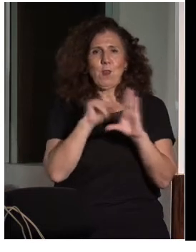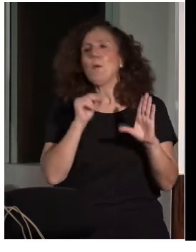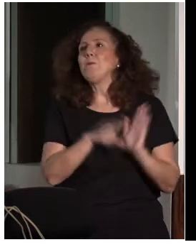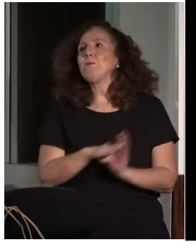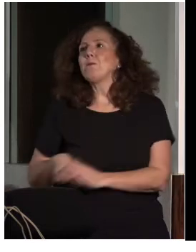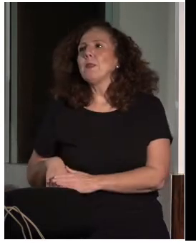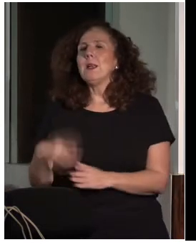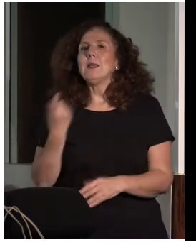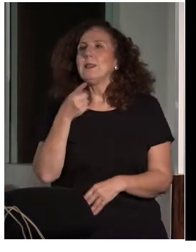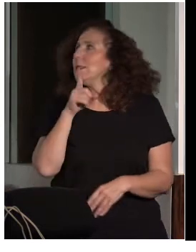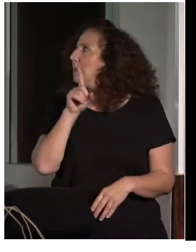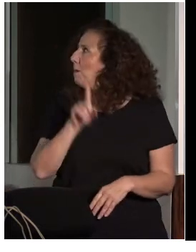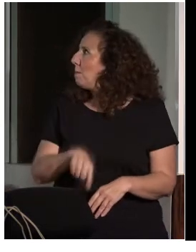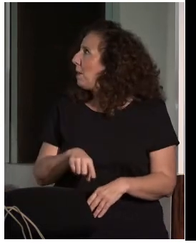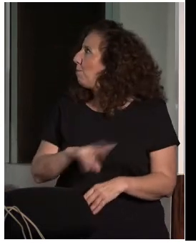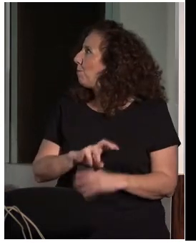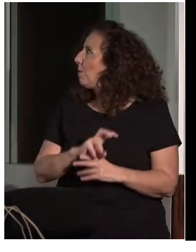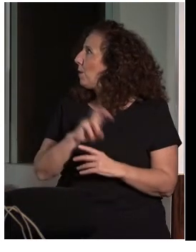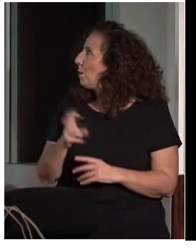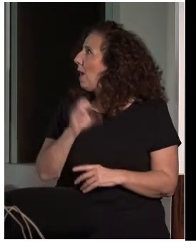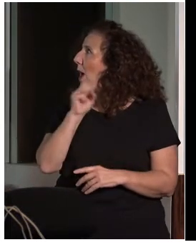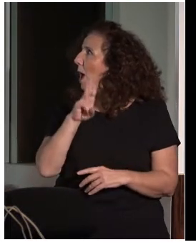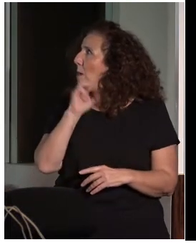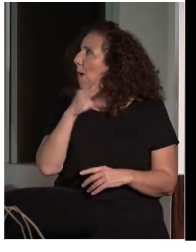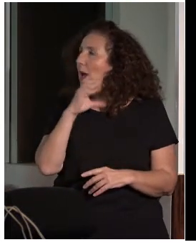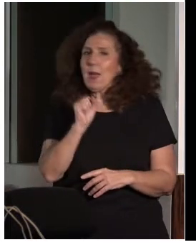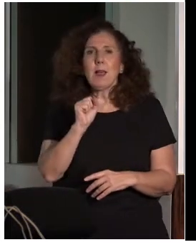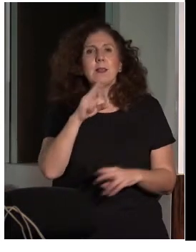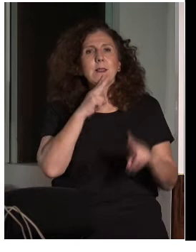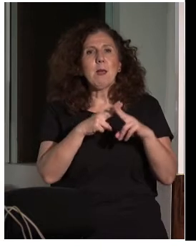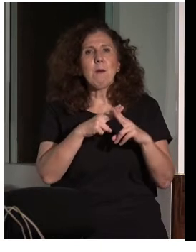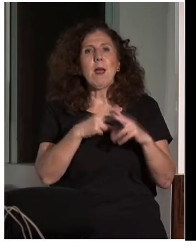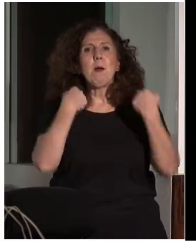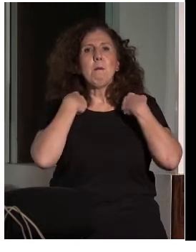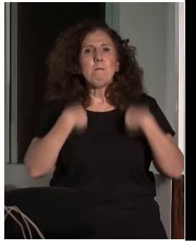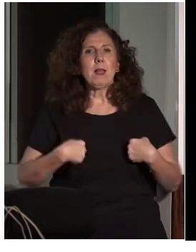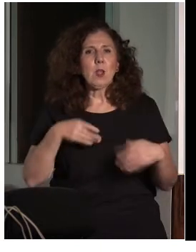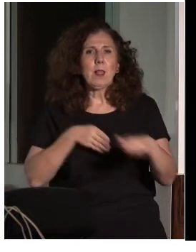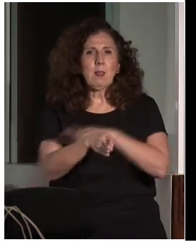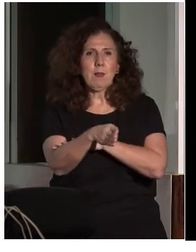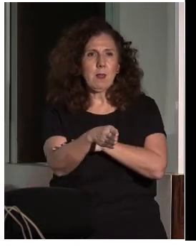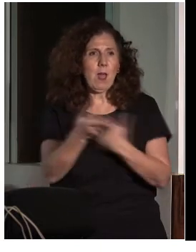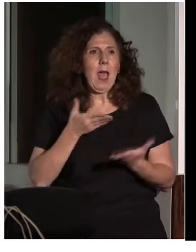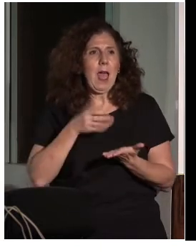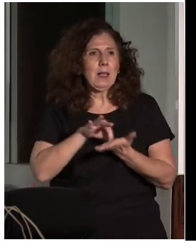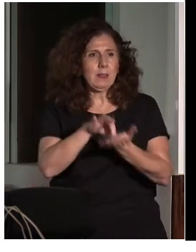Bueno, y luego tenemos APACA. ¿Por qué se llama APACA? Porque es Personal Accessible Cognitive Assistance.